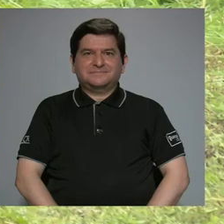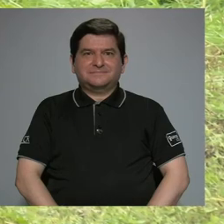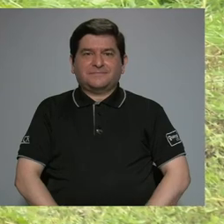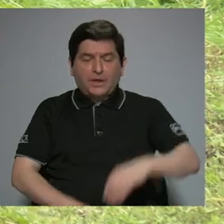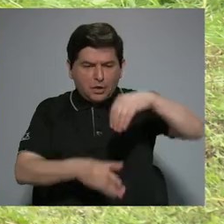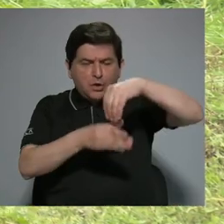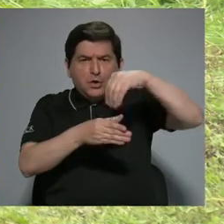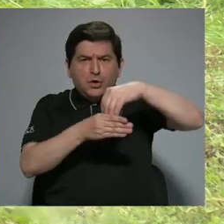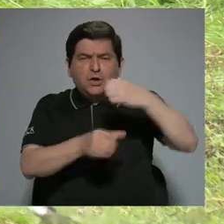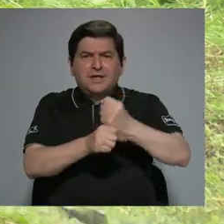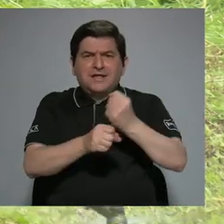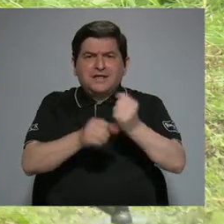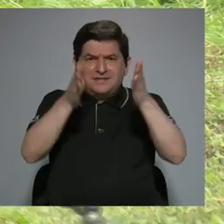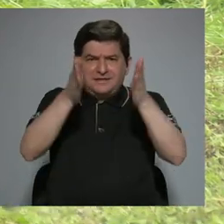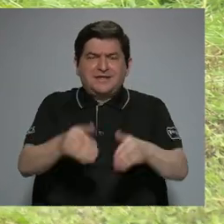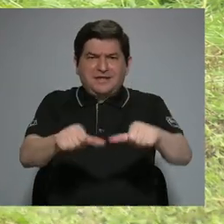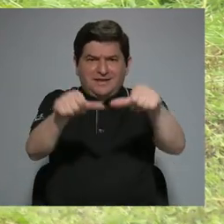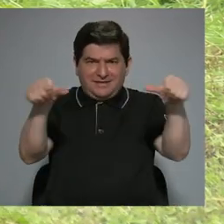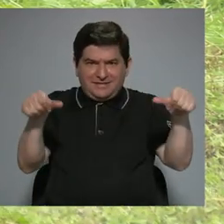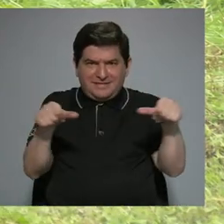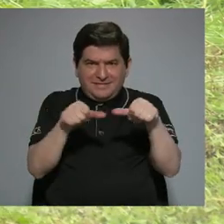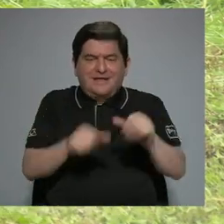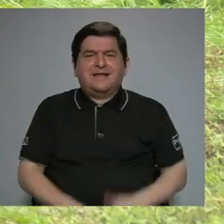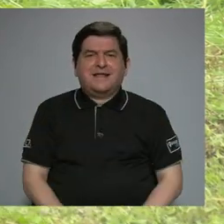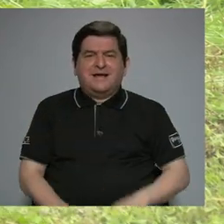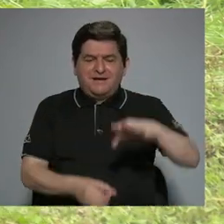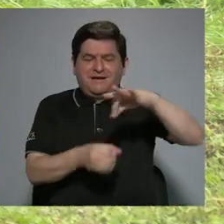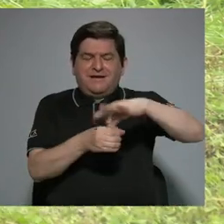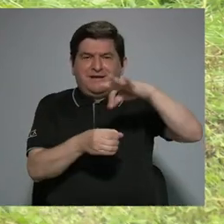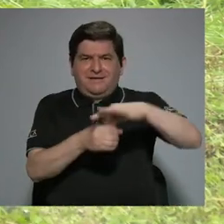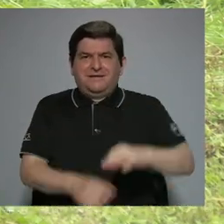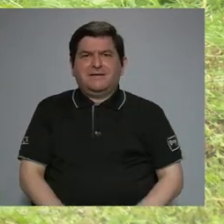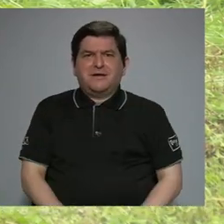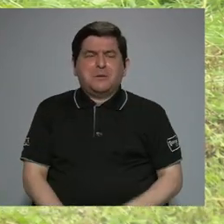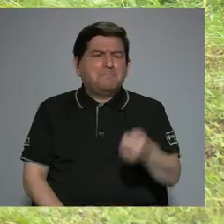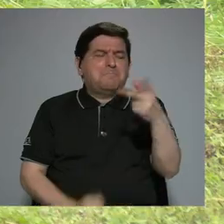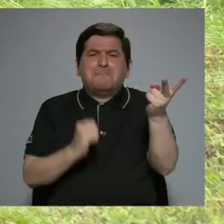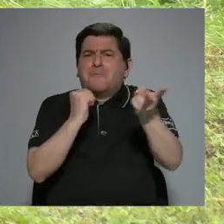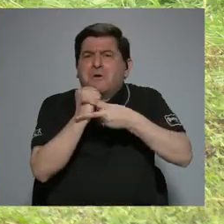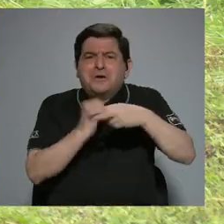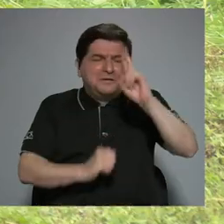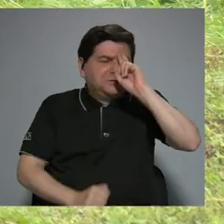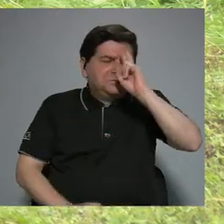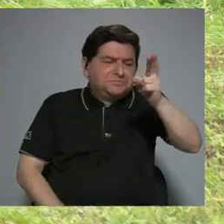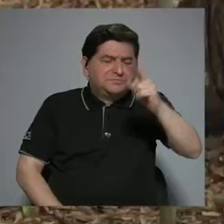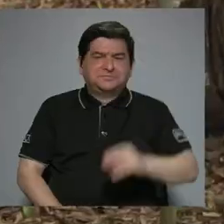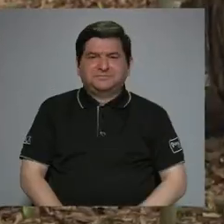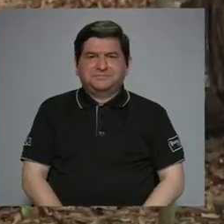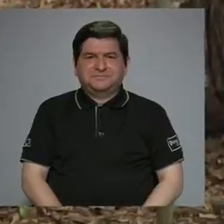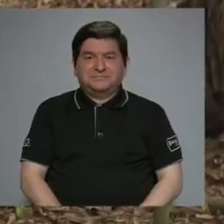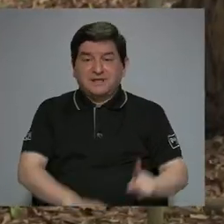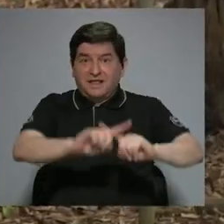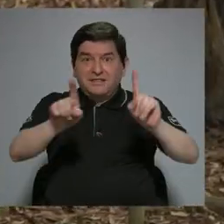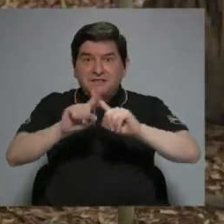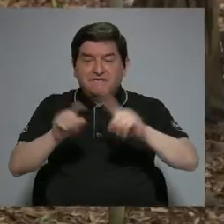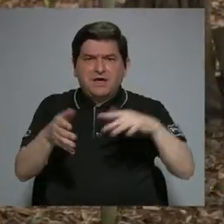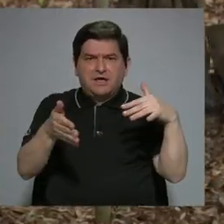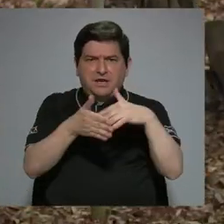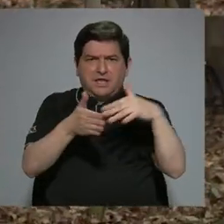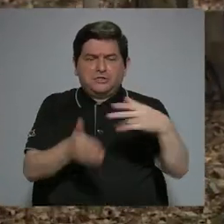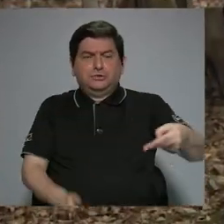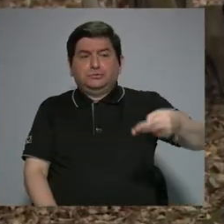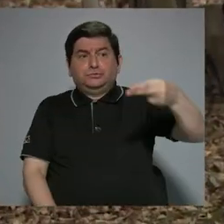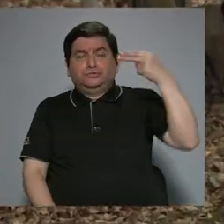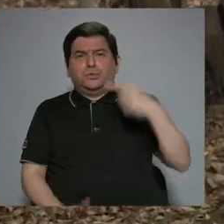El aporte de las y los trabajadores del sector agrícola pocas veces se reconoce. Diferentes estudios